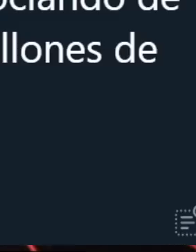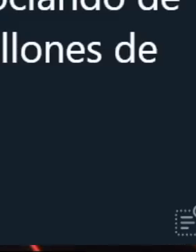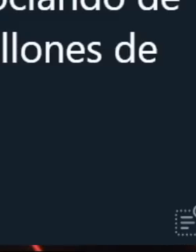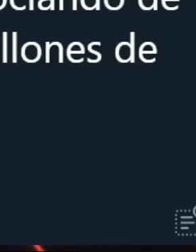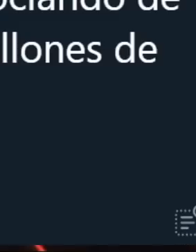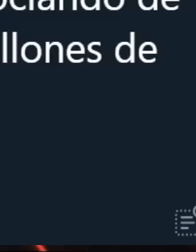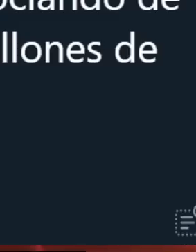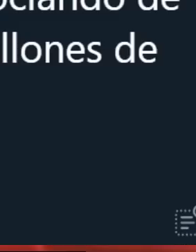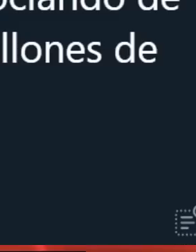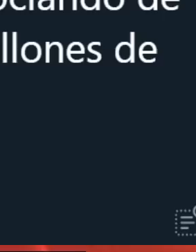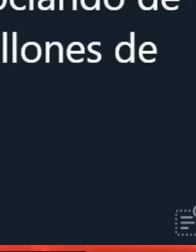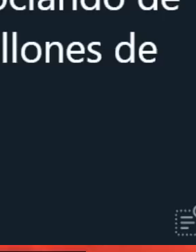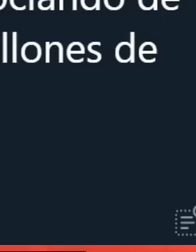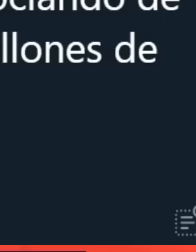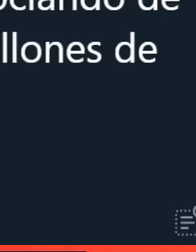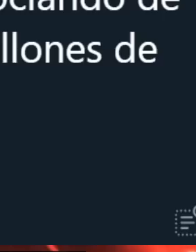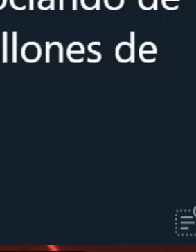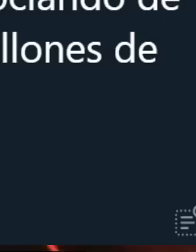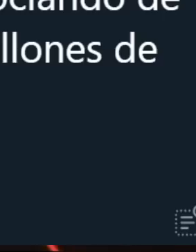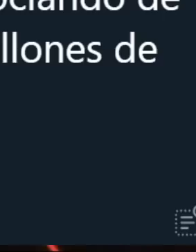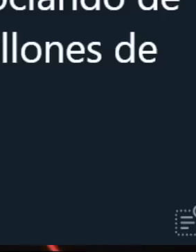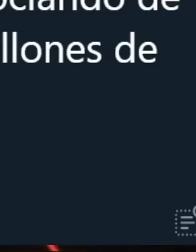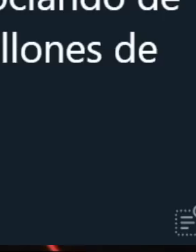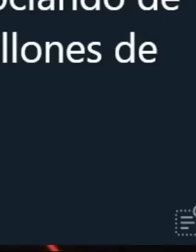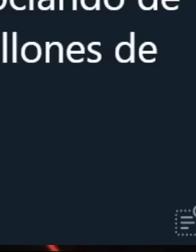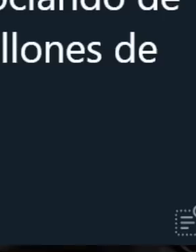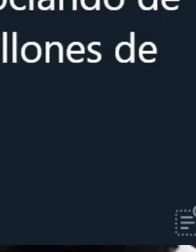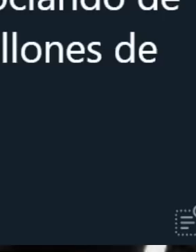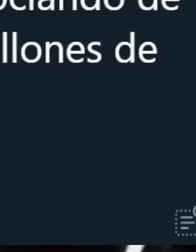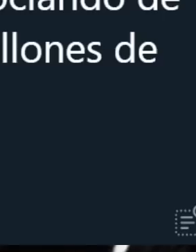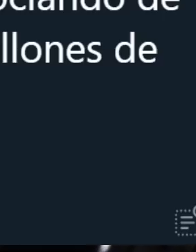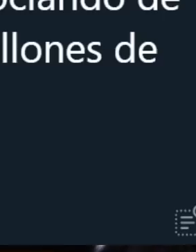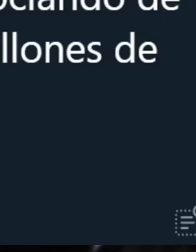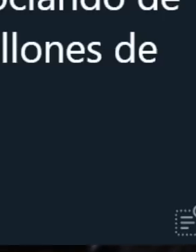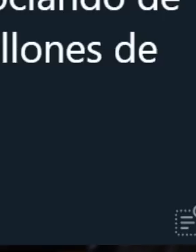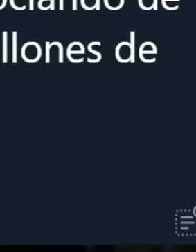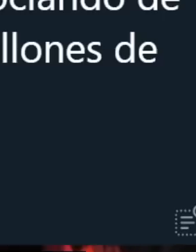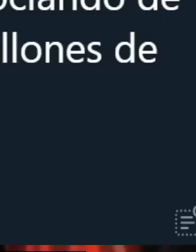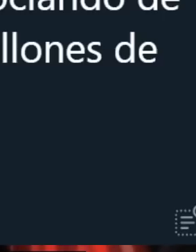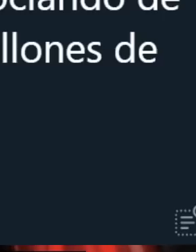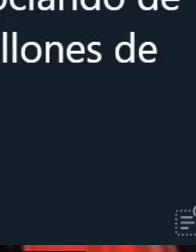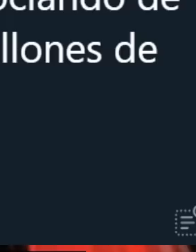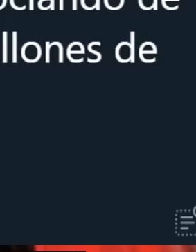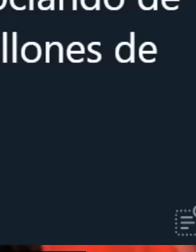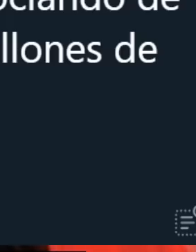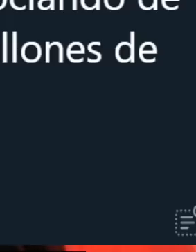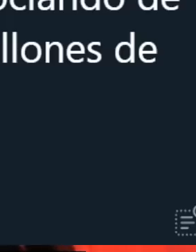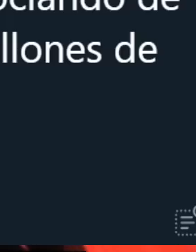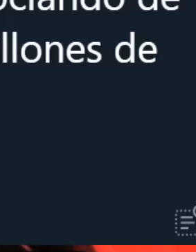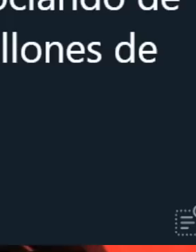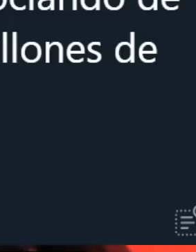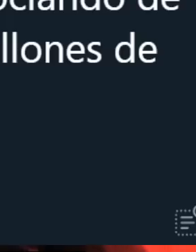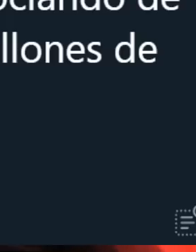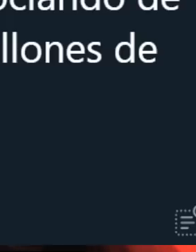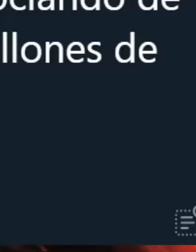de vacunas, porque todos sabemos que hoy esa vacuna debe estar bajo temperaturas